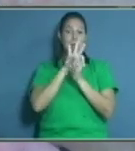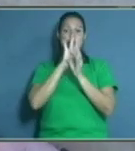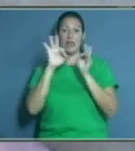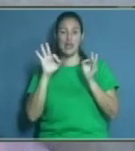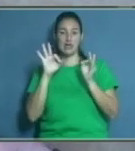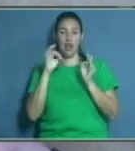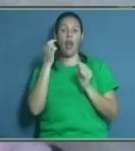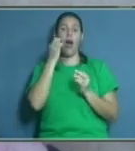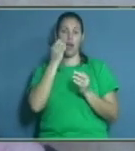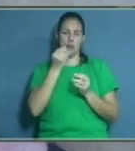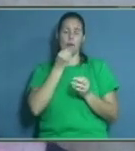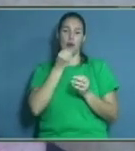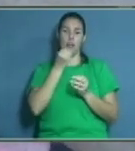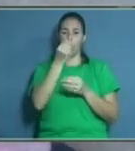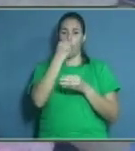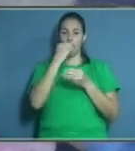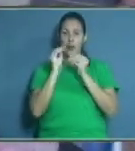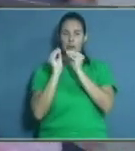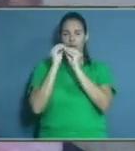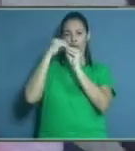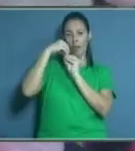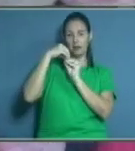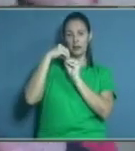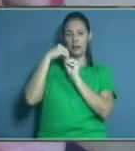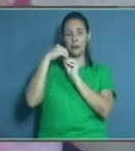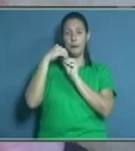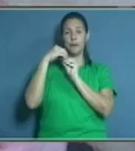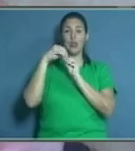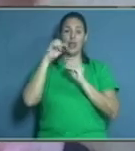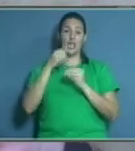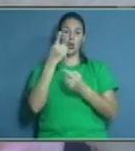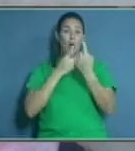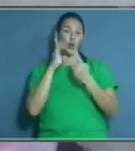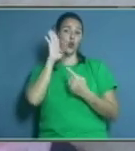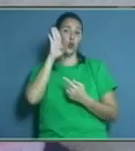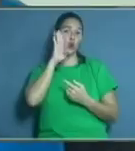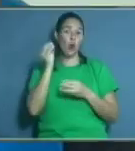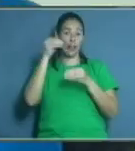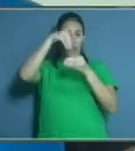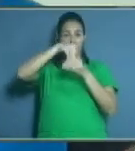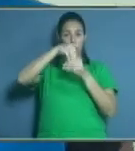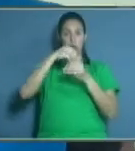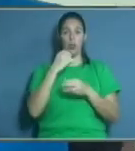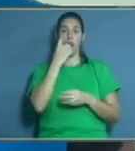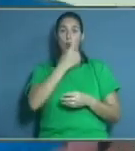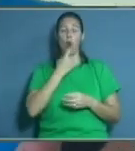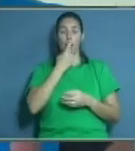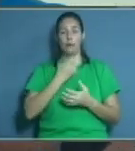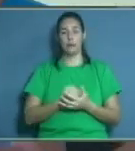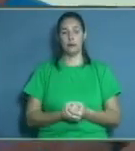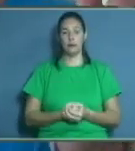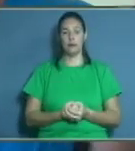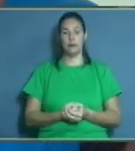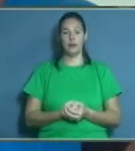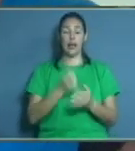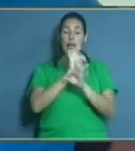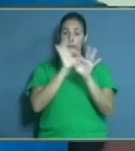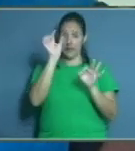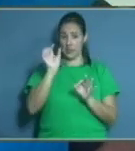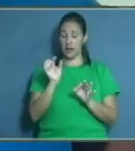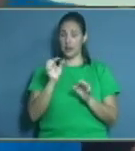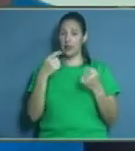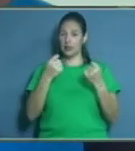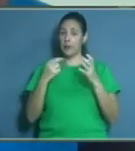ahí debe de quedar, porque es un cuerpo extraño que tienen ahí en la boca. Los especialistas son los indicados para eso